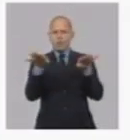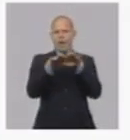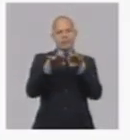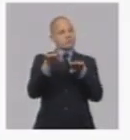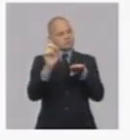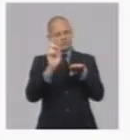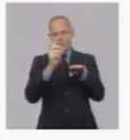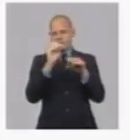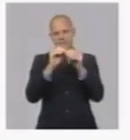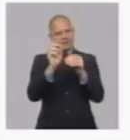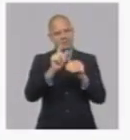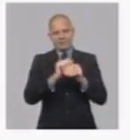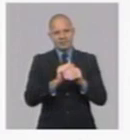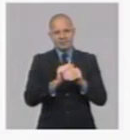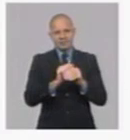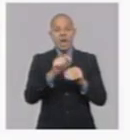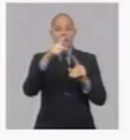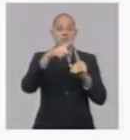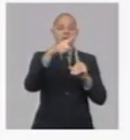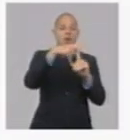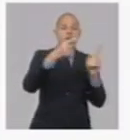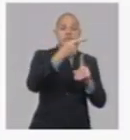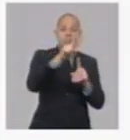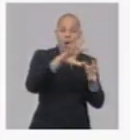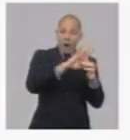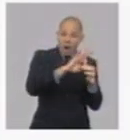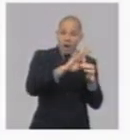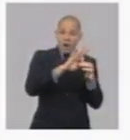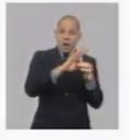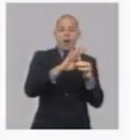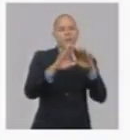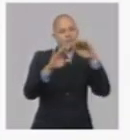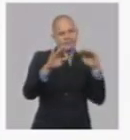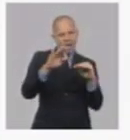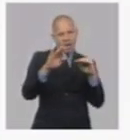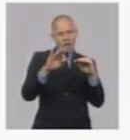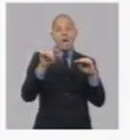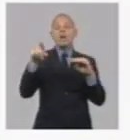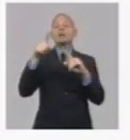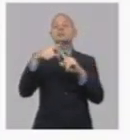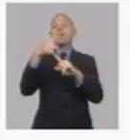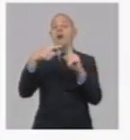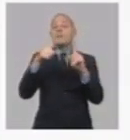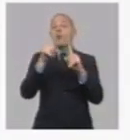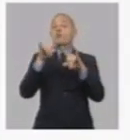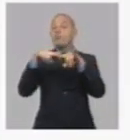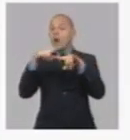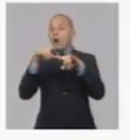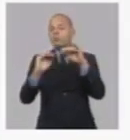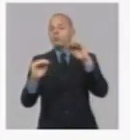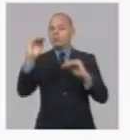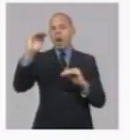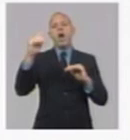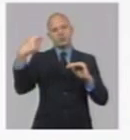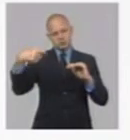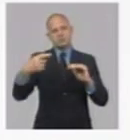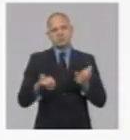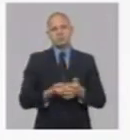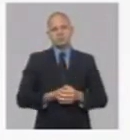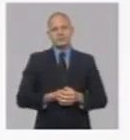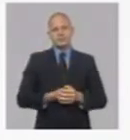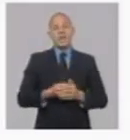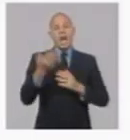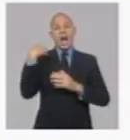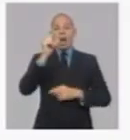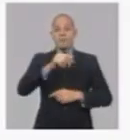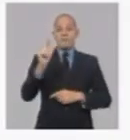desestimulaba un poco a los profesionales de la educación técnico-profesional con relación al empleo.